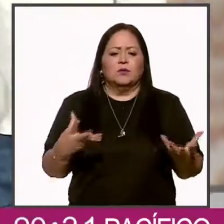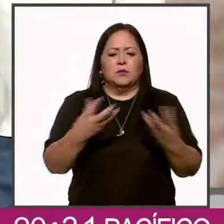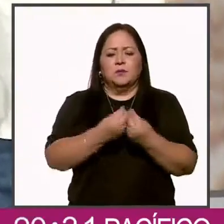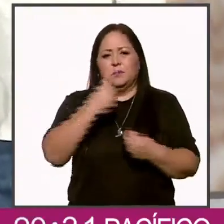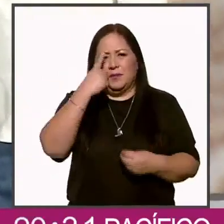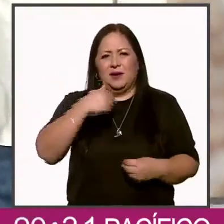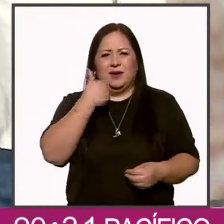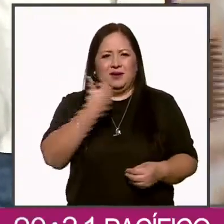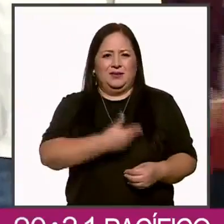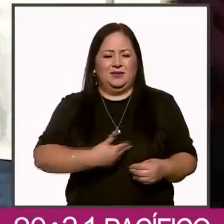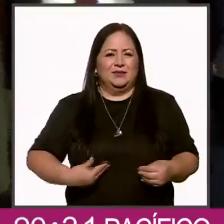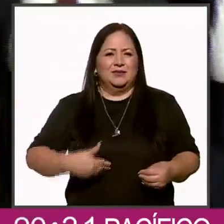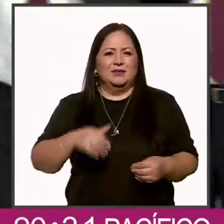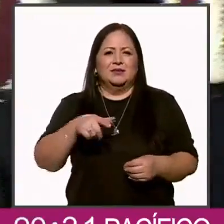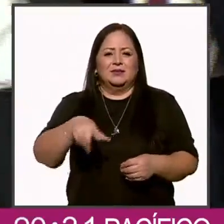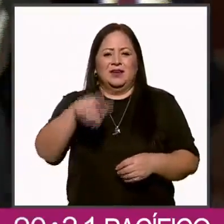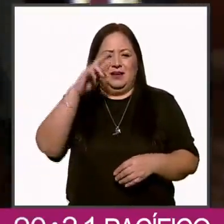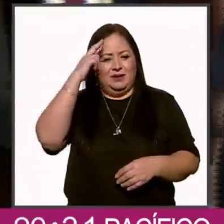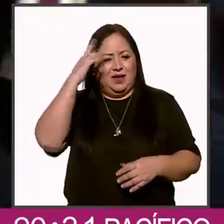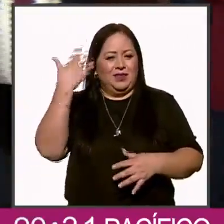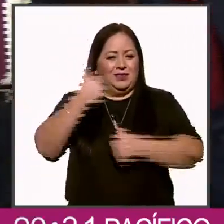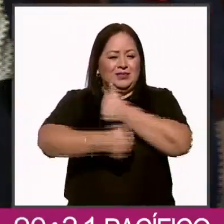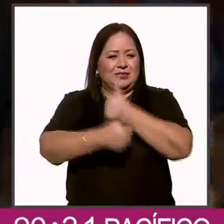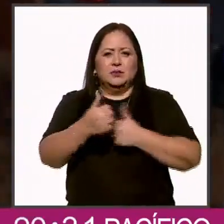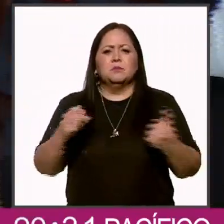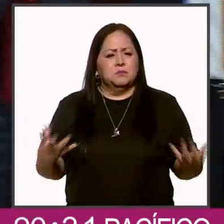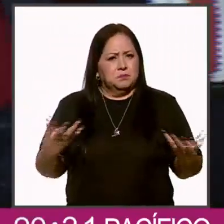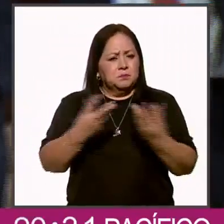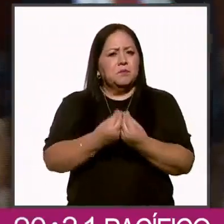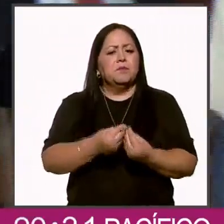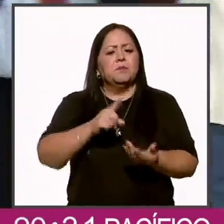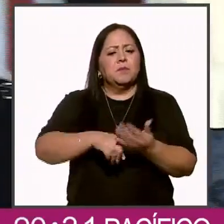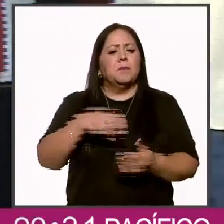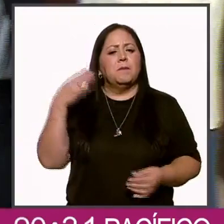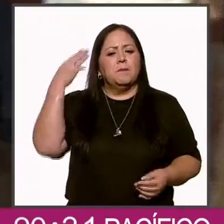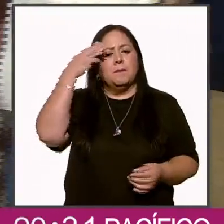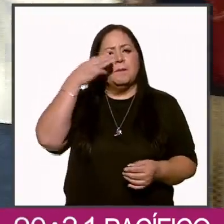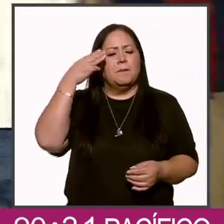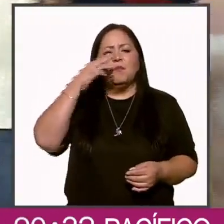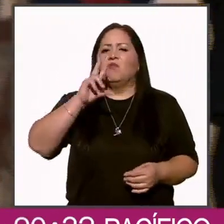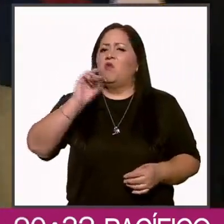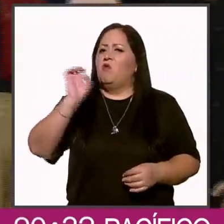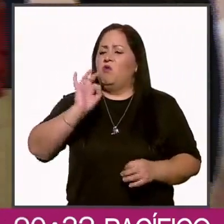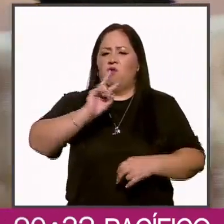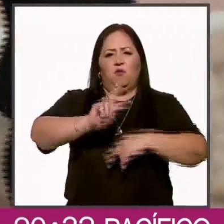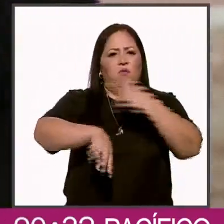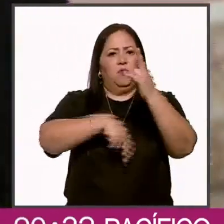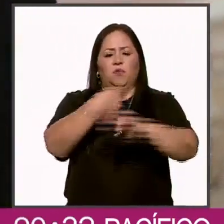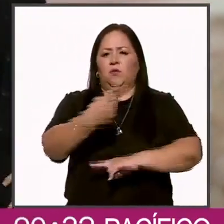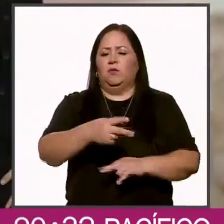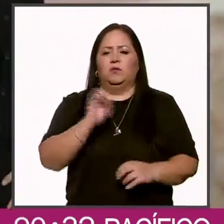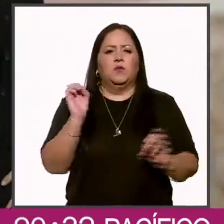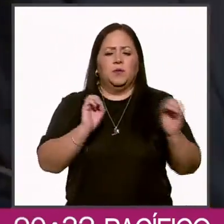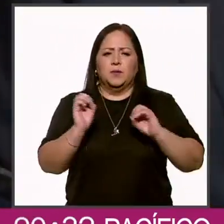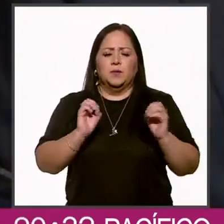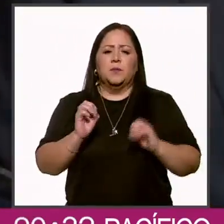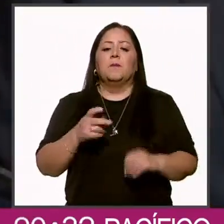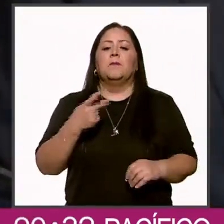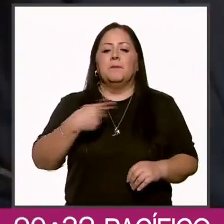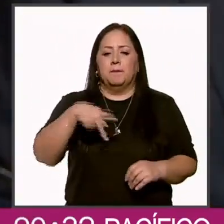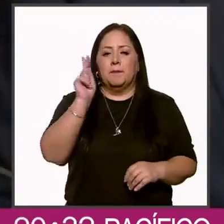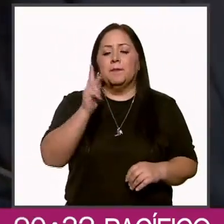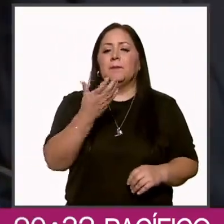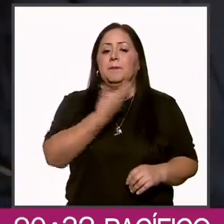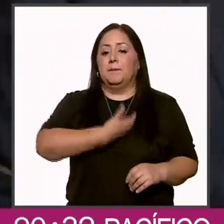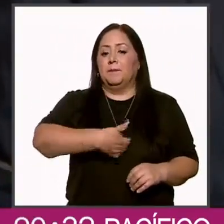a la presidencia con los que compitió. Marcelo Ebrard no asistió a la presentación, pero